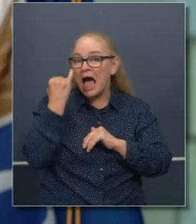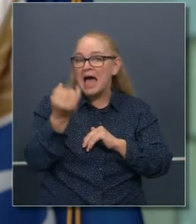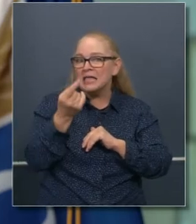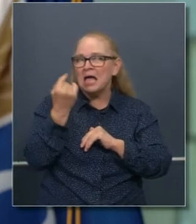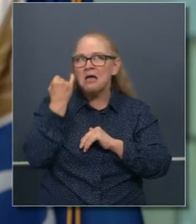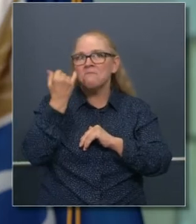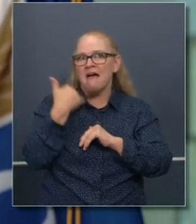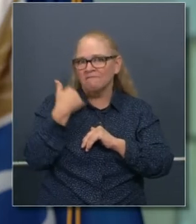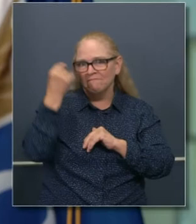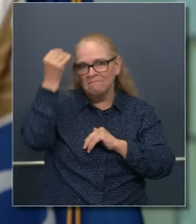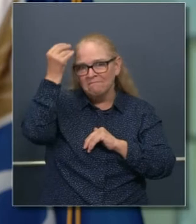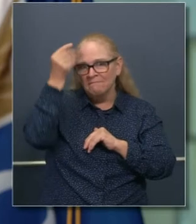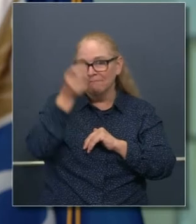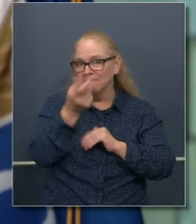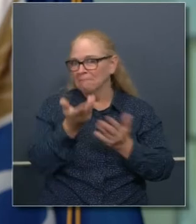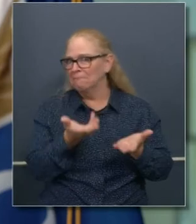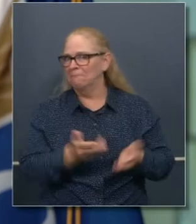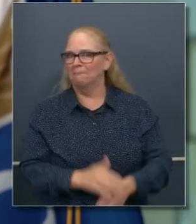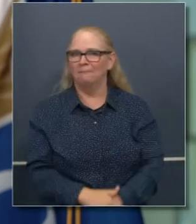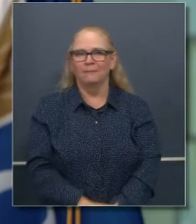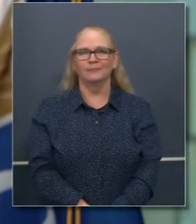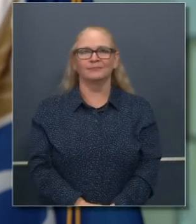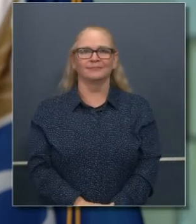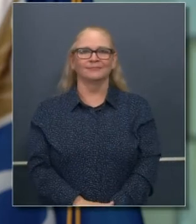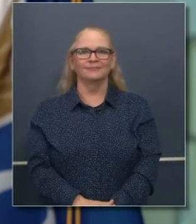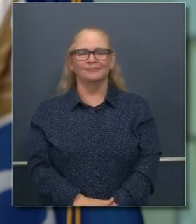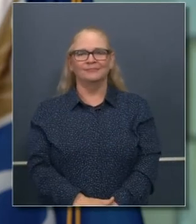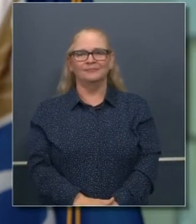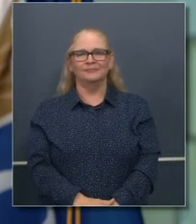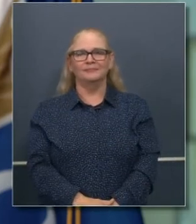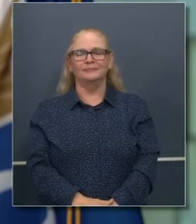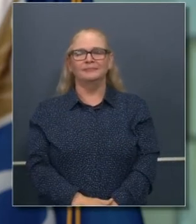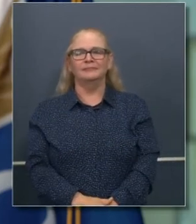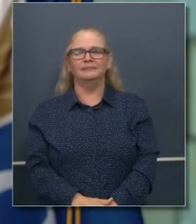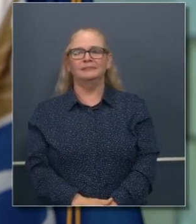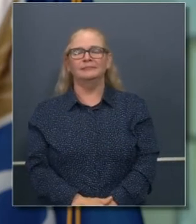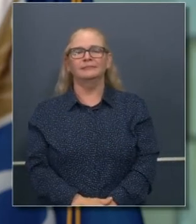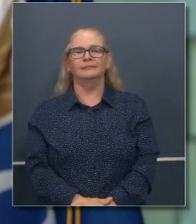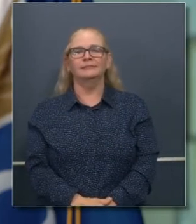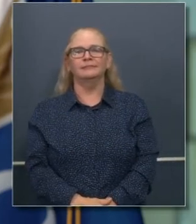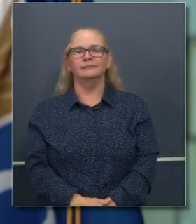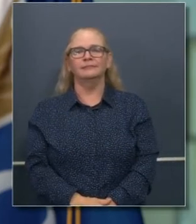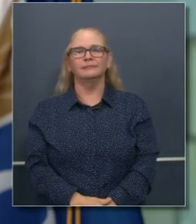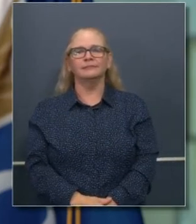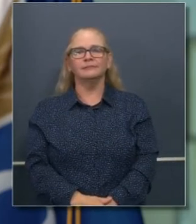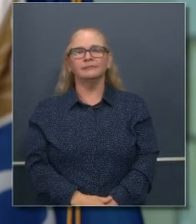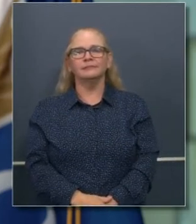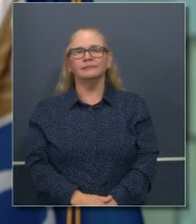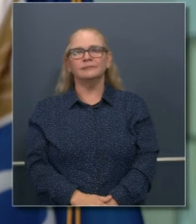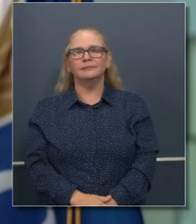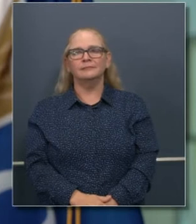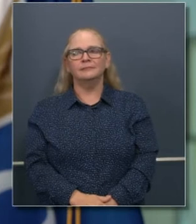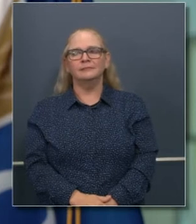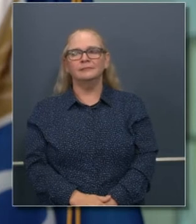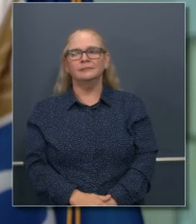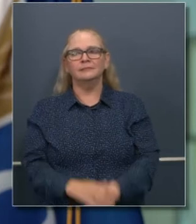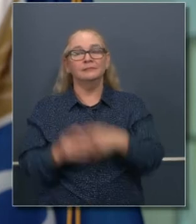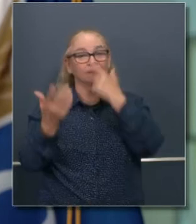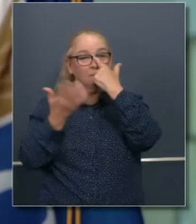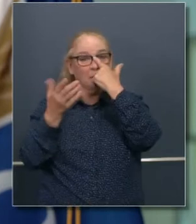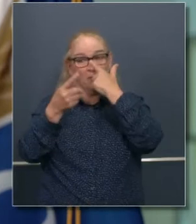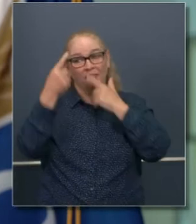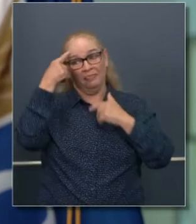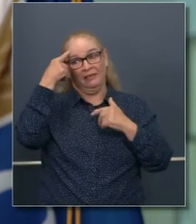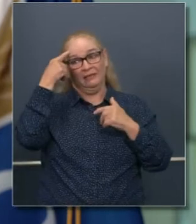reemplazo. Usted es el único que no se ha propuesto, a menos que esto sea una forma de proponerse para el trabajo.